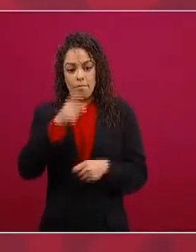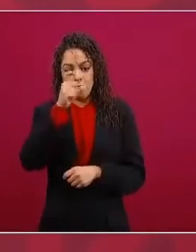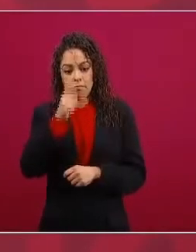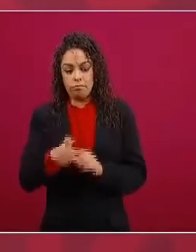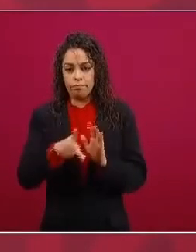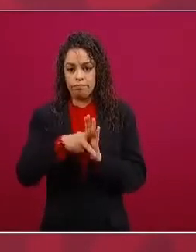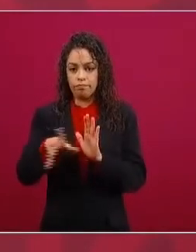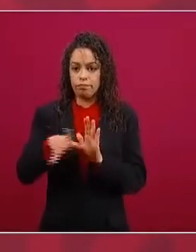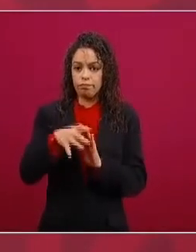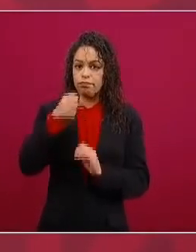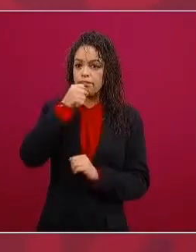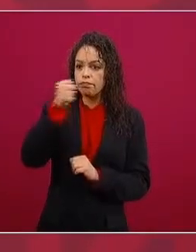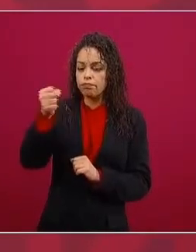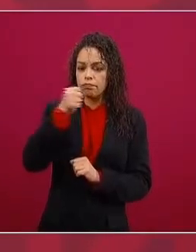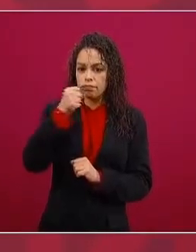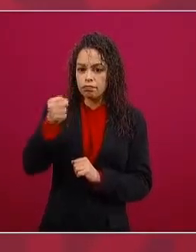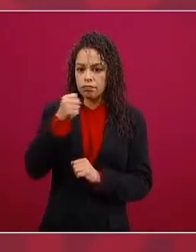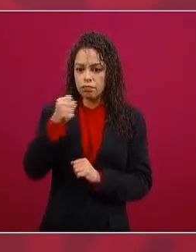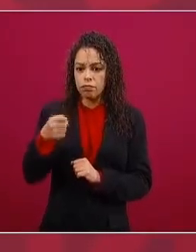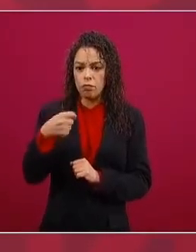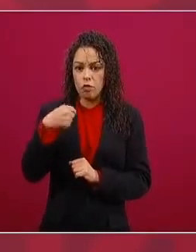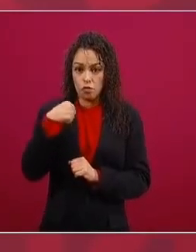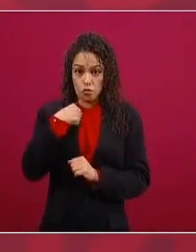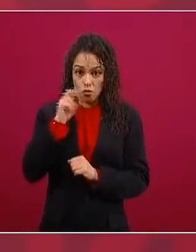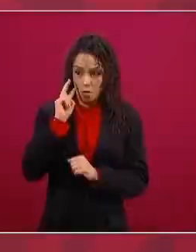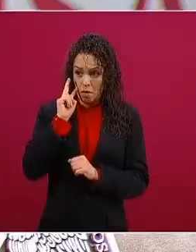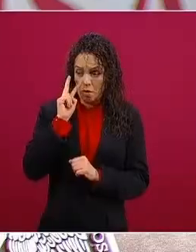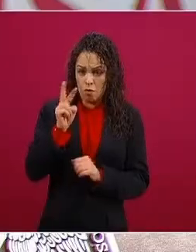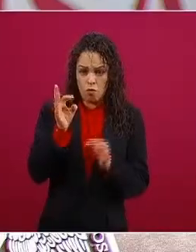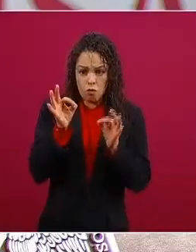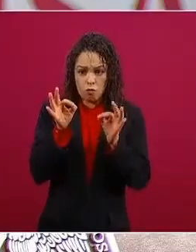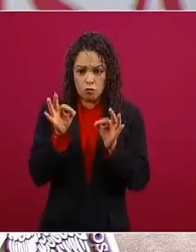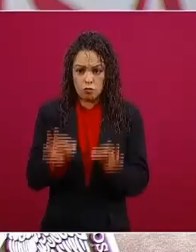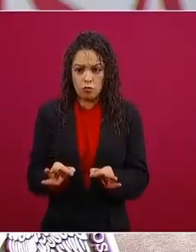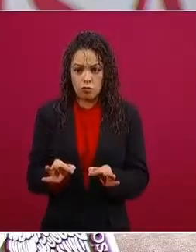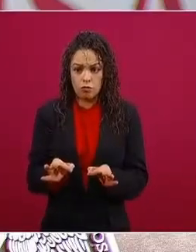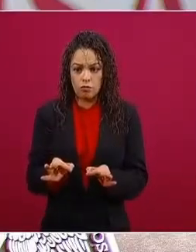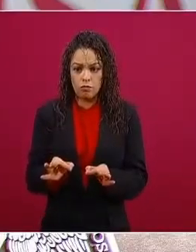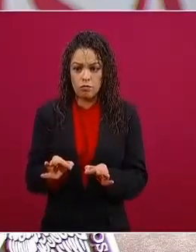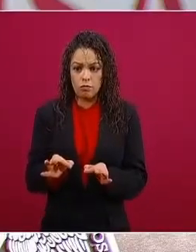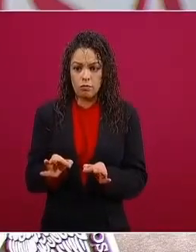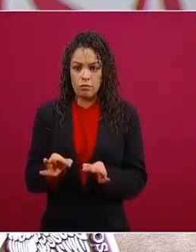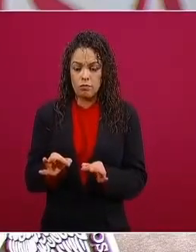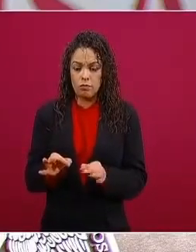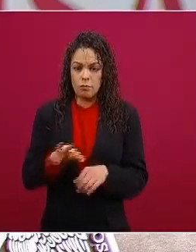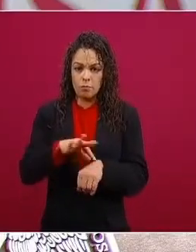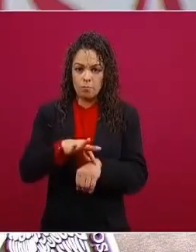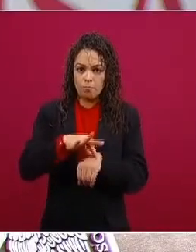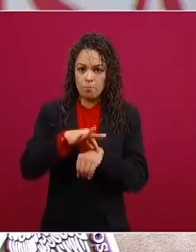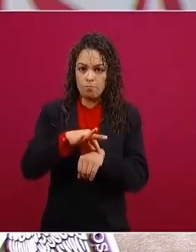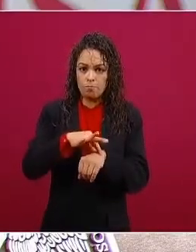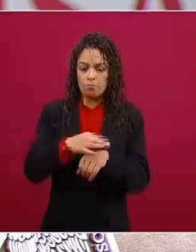yo he estado viendo de la prensa vamos a decir convencional